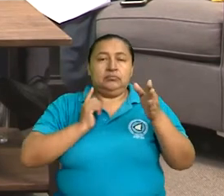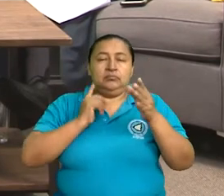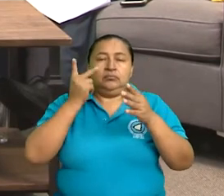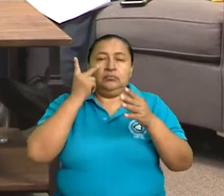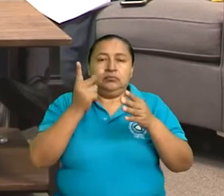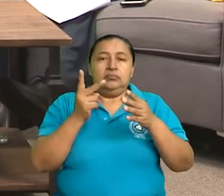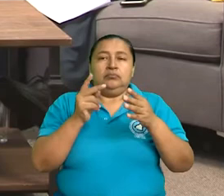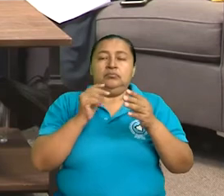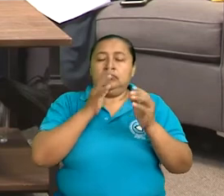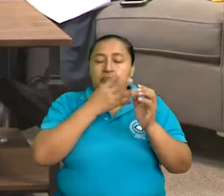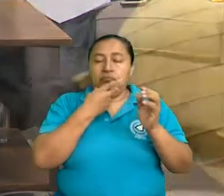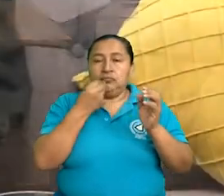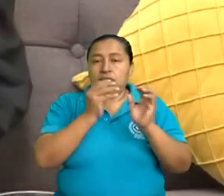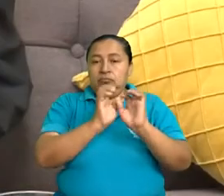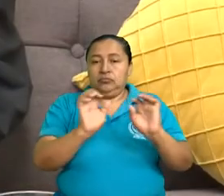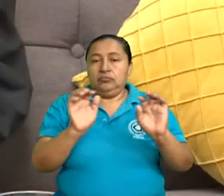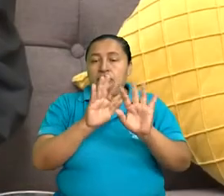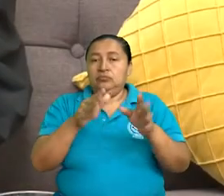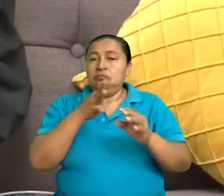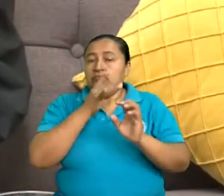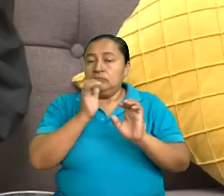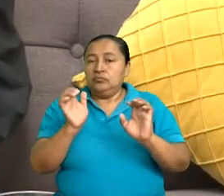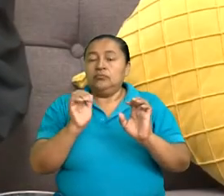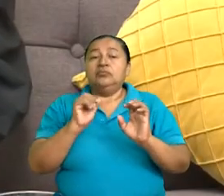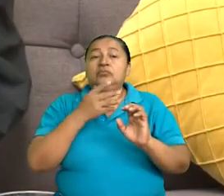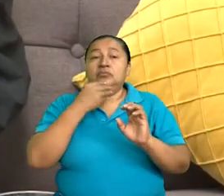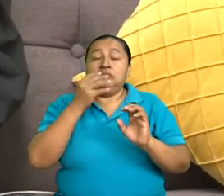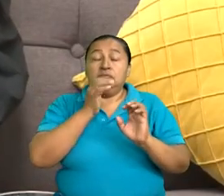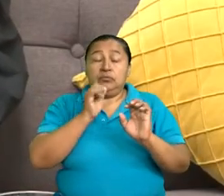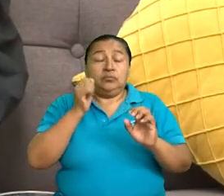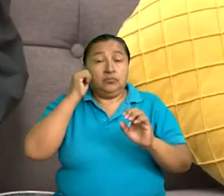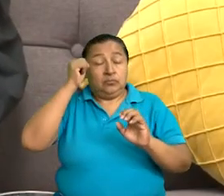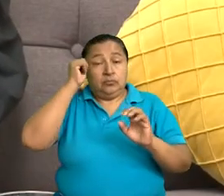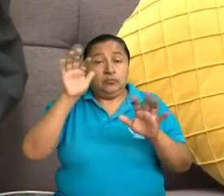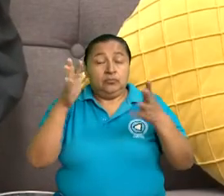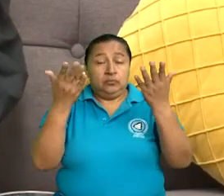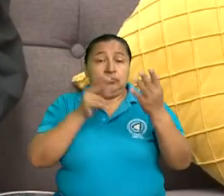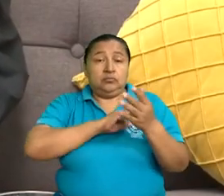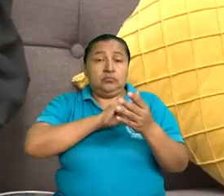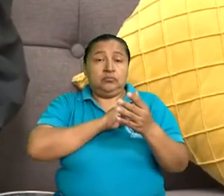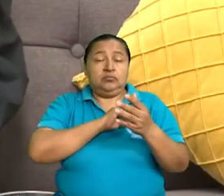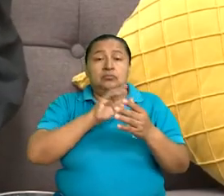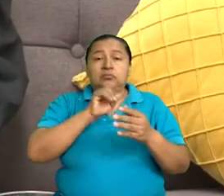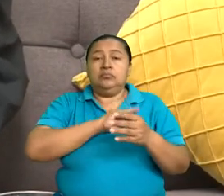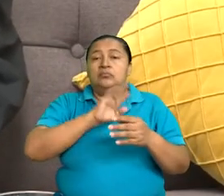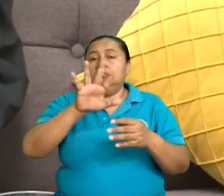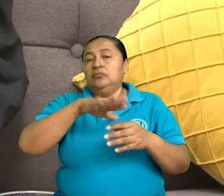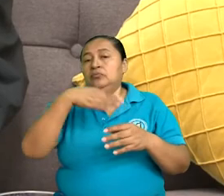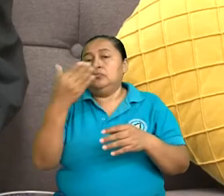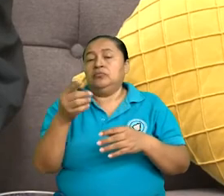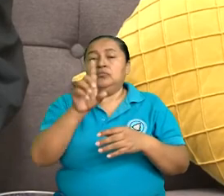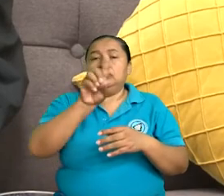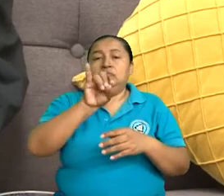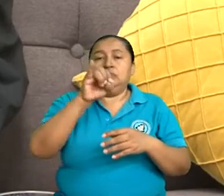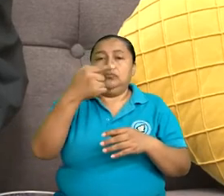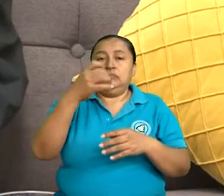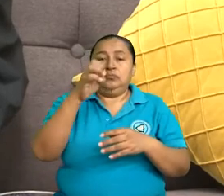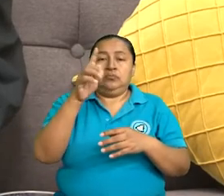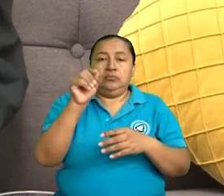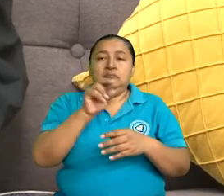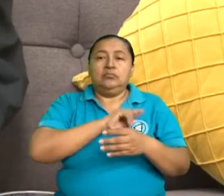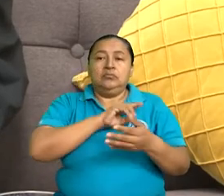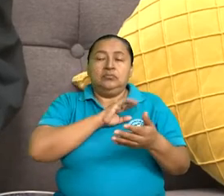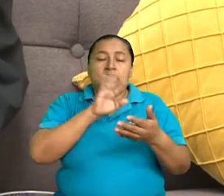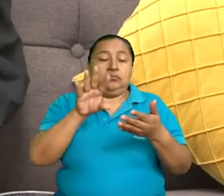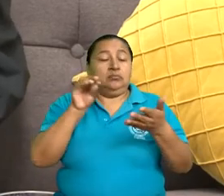mujer, niñez, juventud, familia, personas adultas mayores. Pero hay otro digesto que incluyen